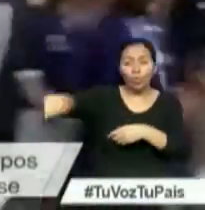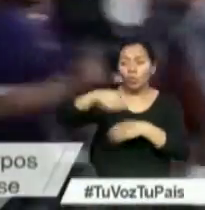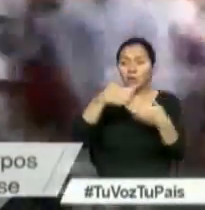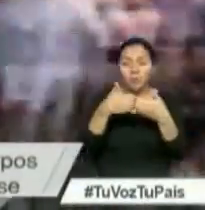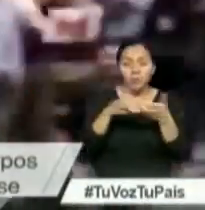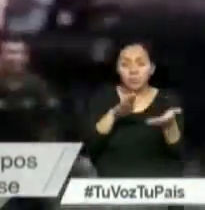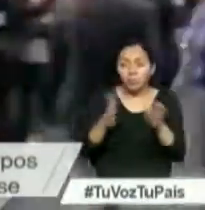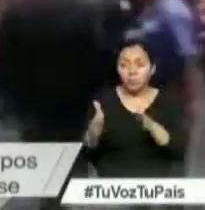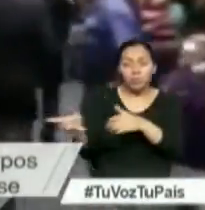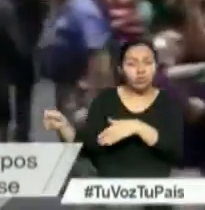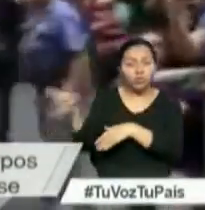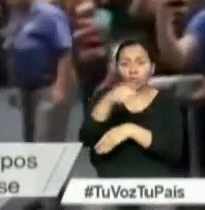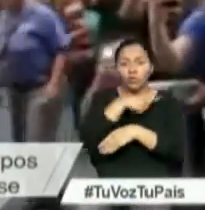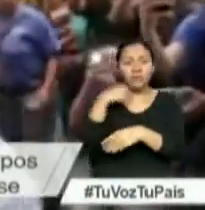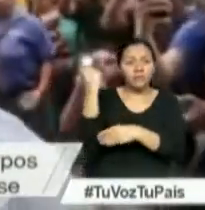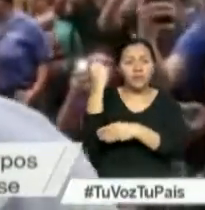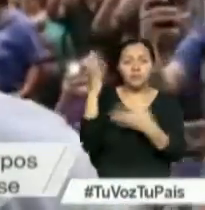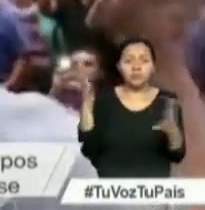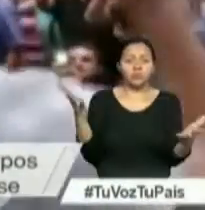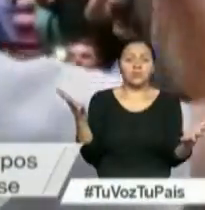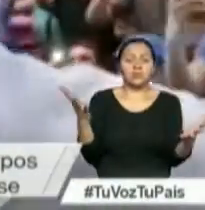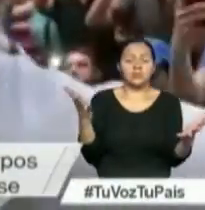en el accidente aéreo de Medellín.